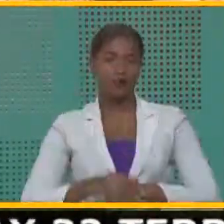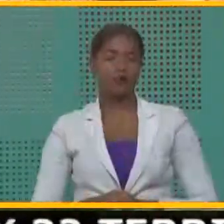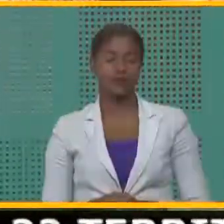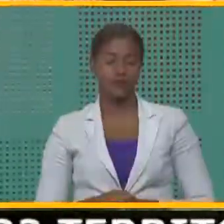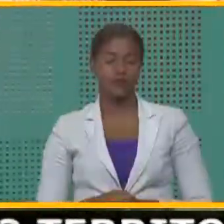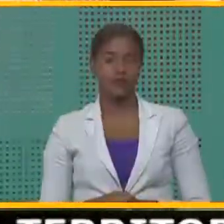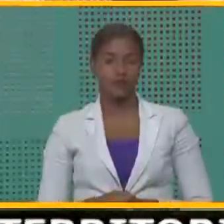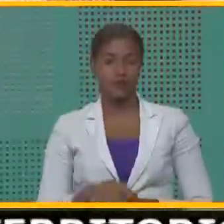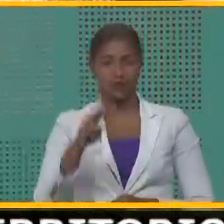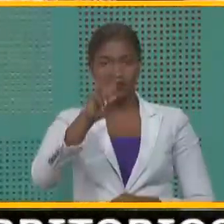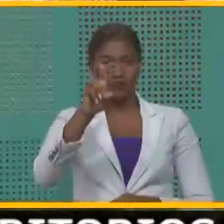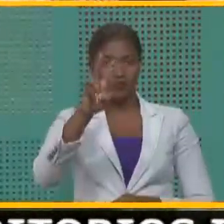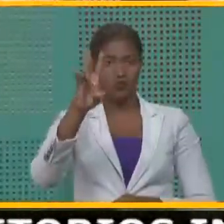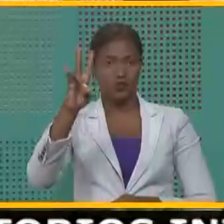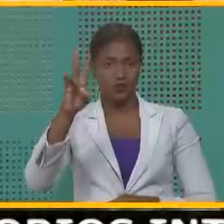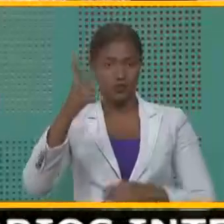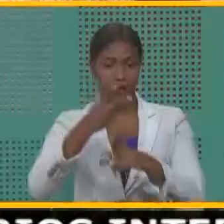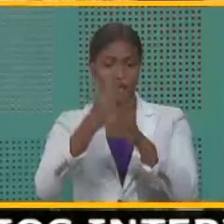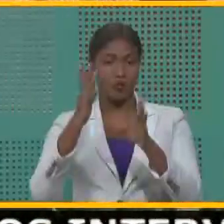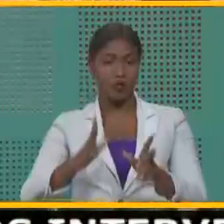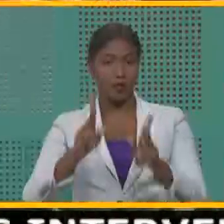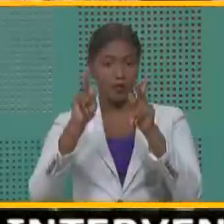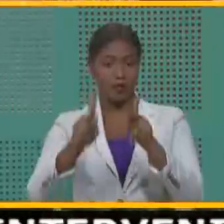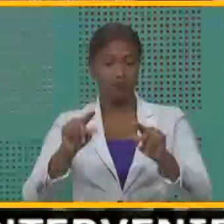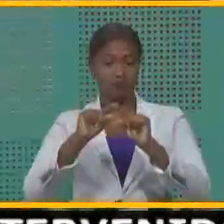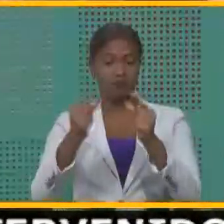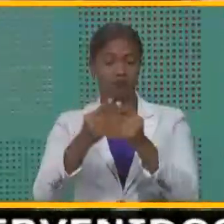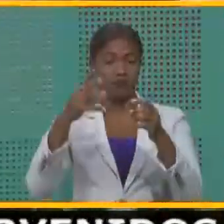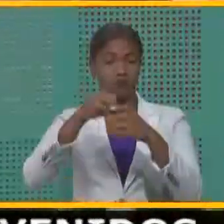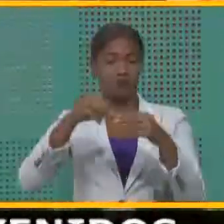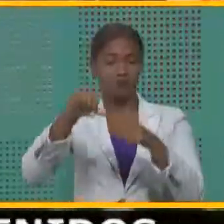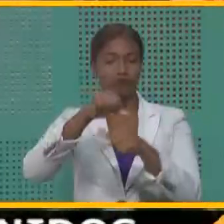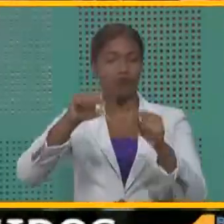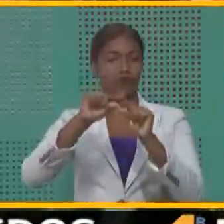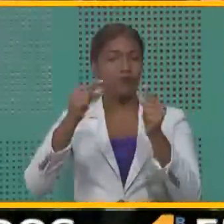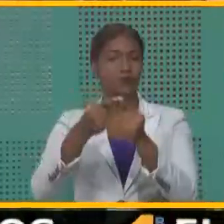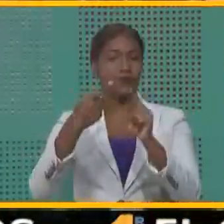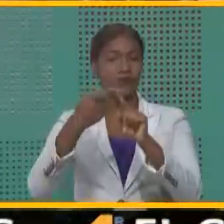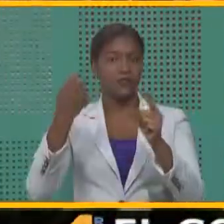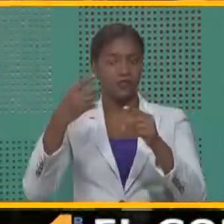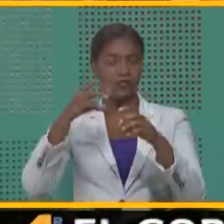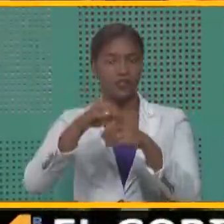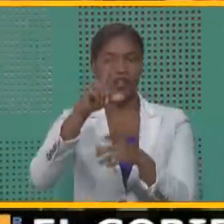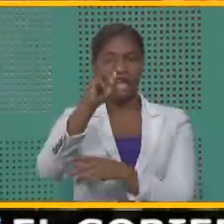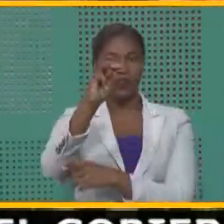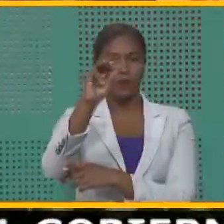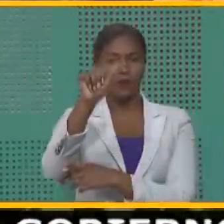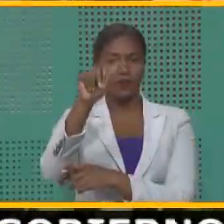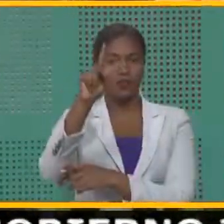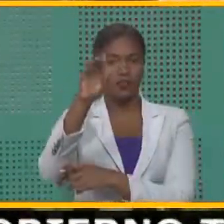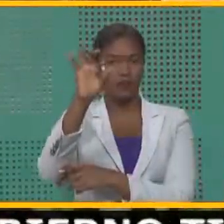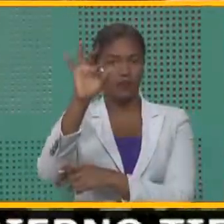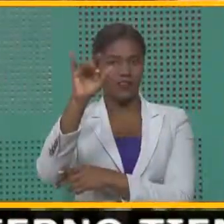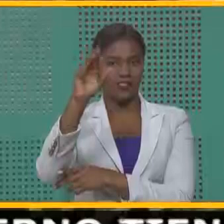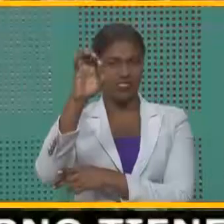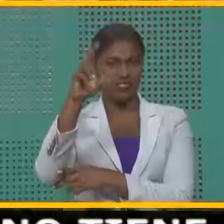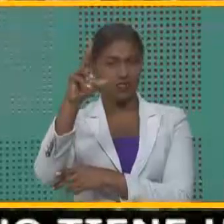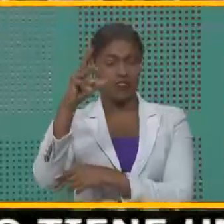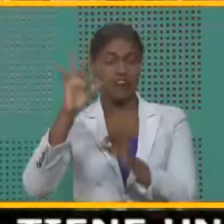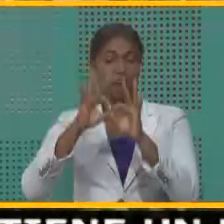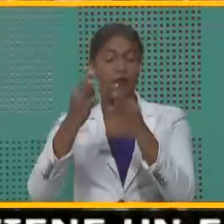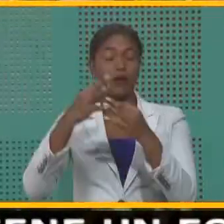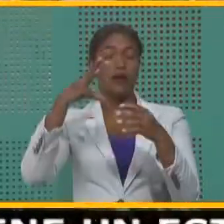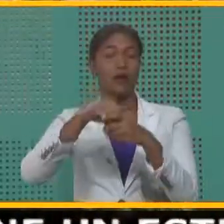Unos 227 productores agrupados en la Asociación de Productores Loma del Placer, con una carga familiar de 1